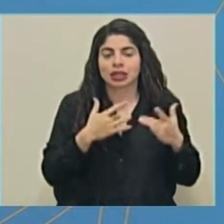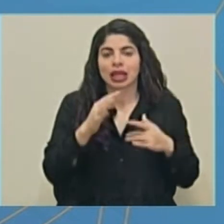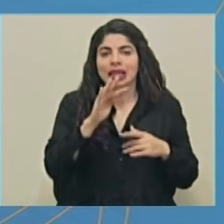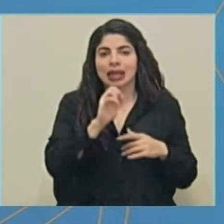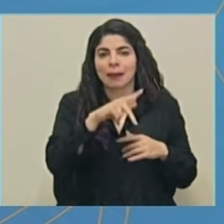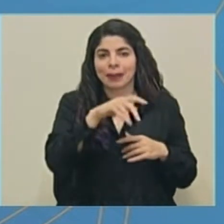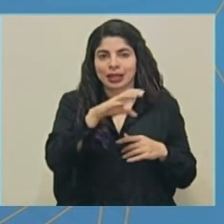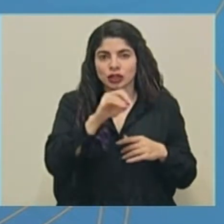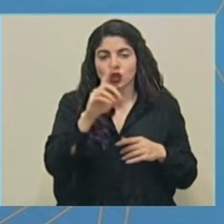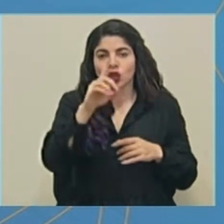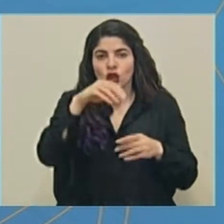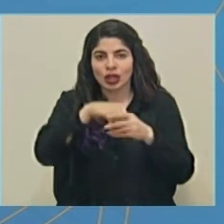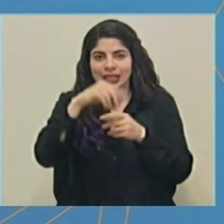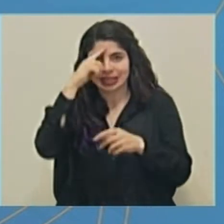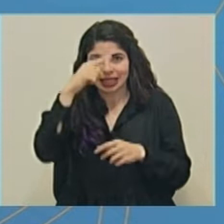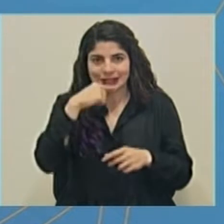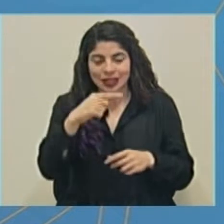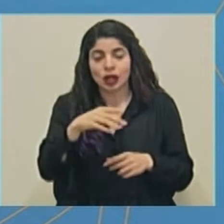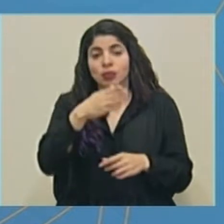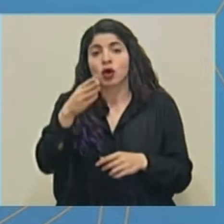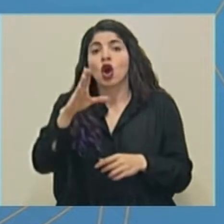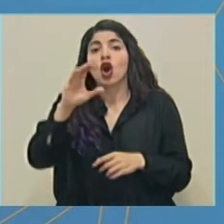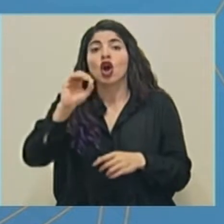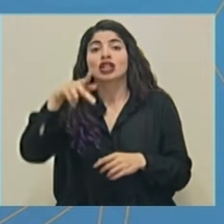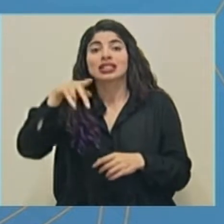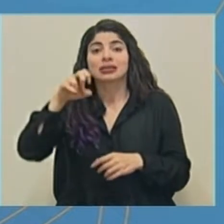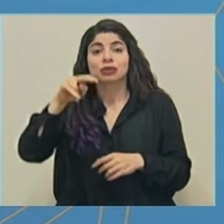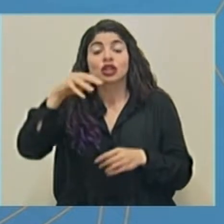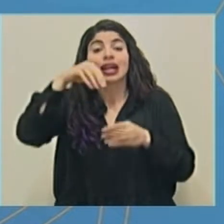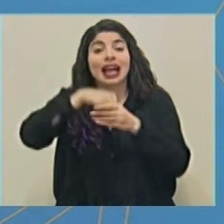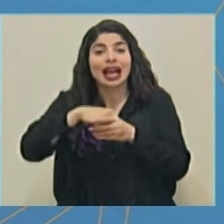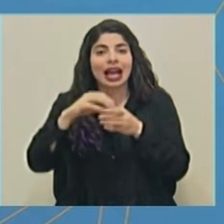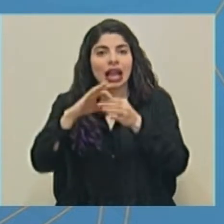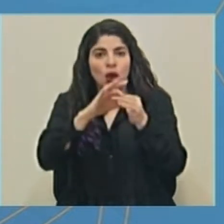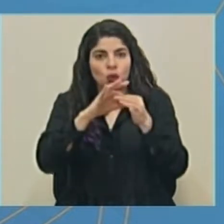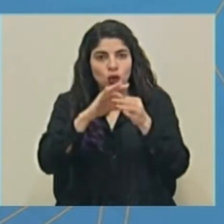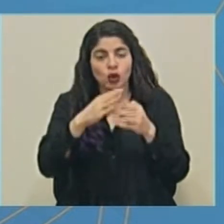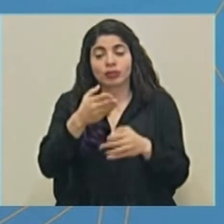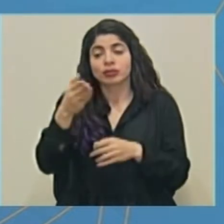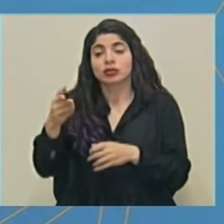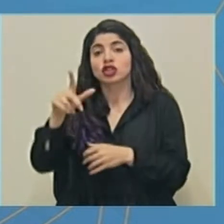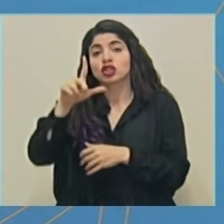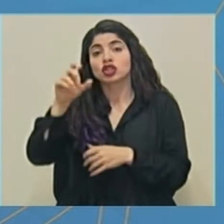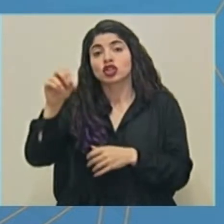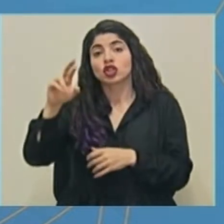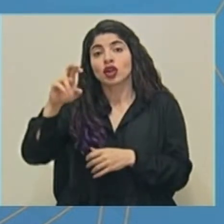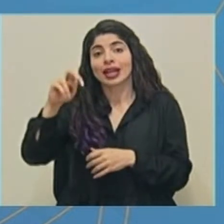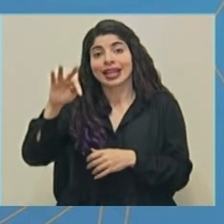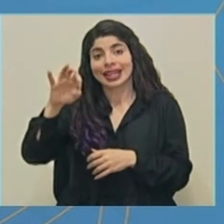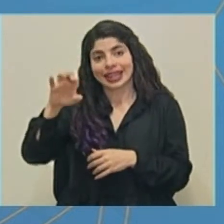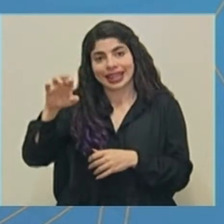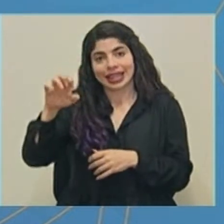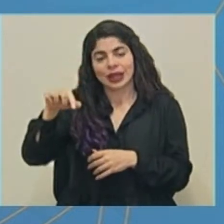Cantón de Zarcero, Concepción, en el Cantón de La Unión, en Llorente, en el Cantón de